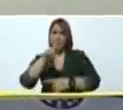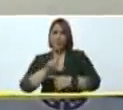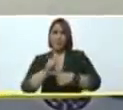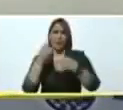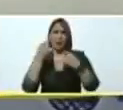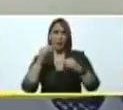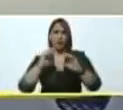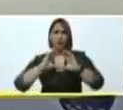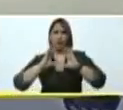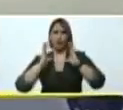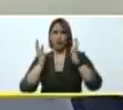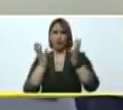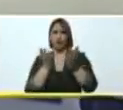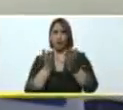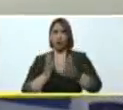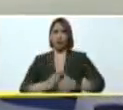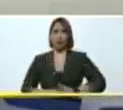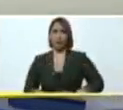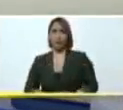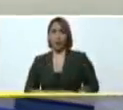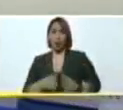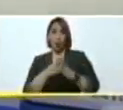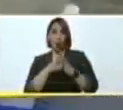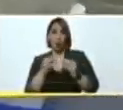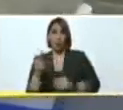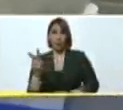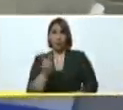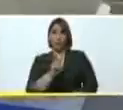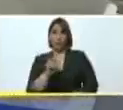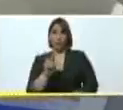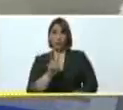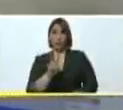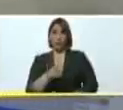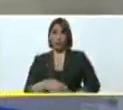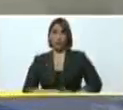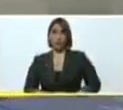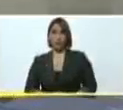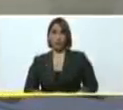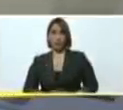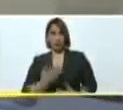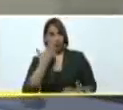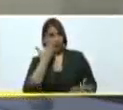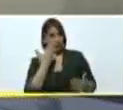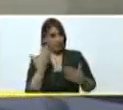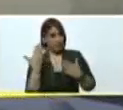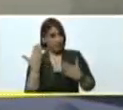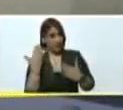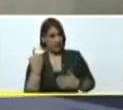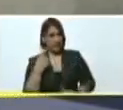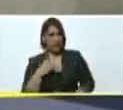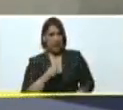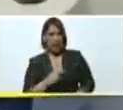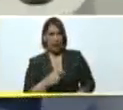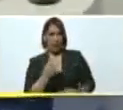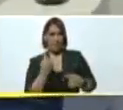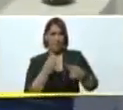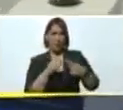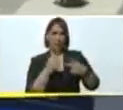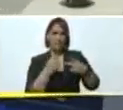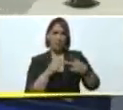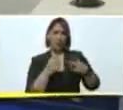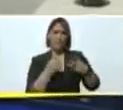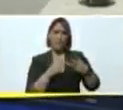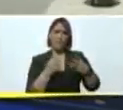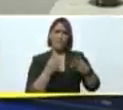mundial para todos los venezolanos y venezolanas, doctor. Presidente, aquí, como usted ve, tenemos un arsenal de equipos